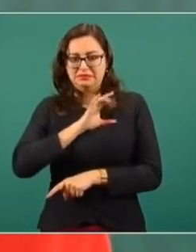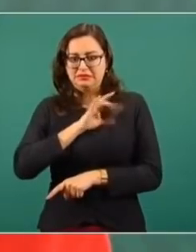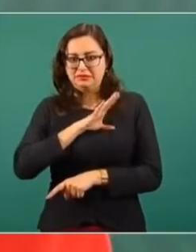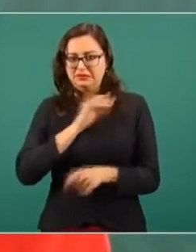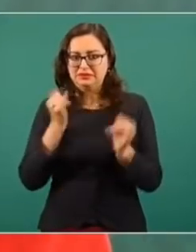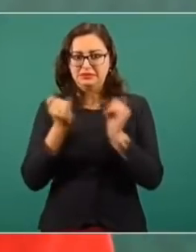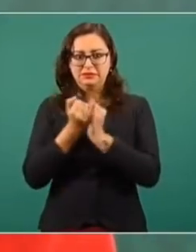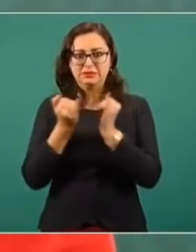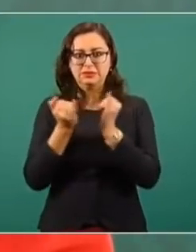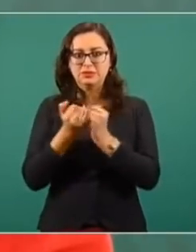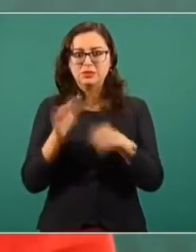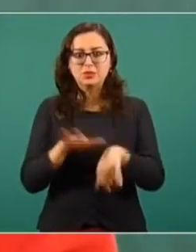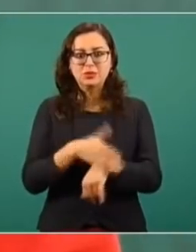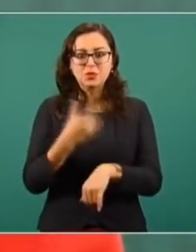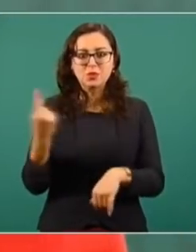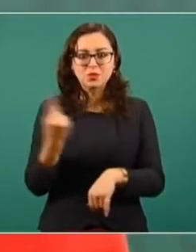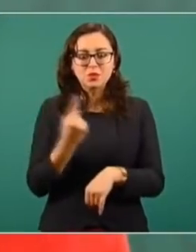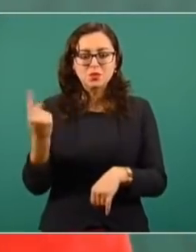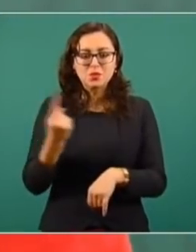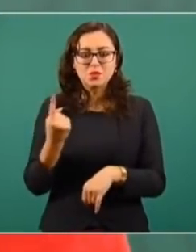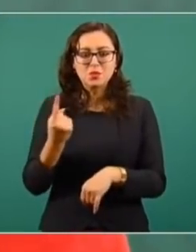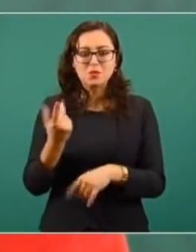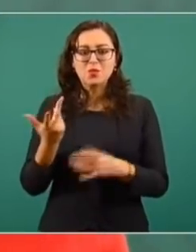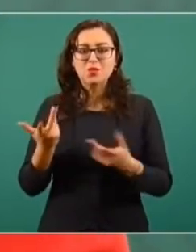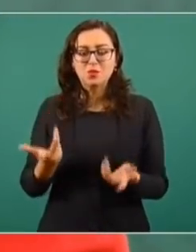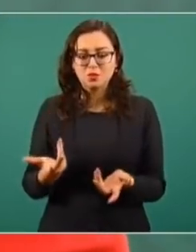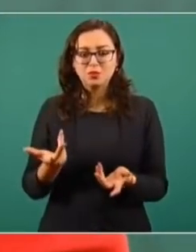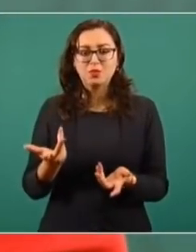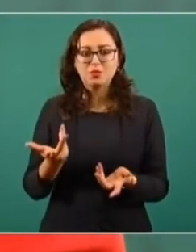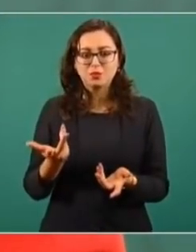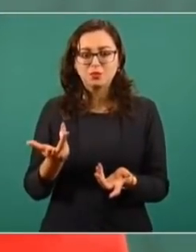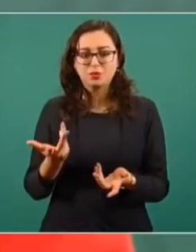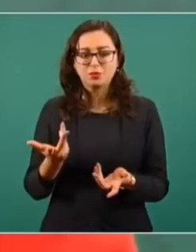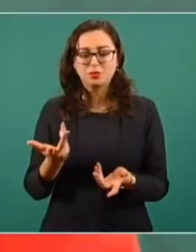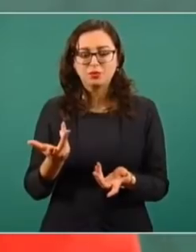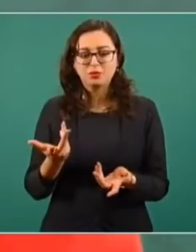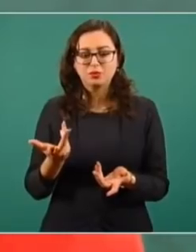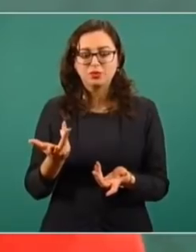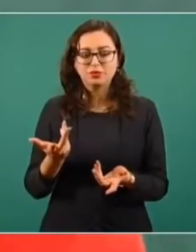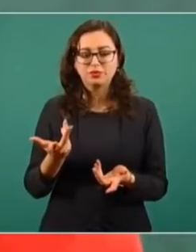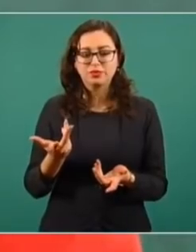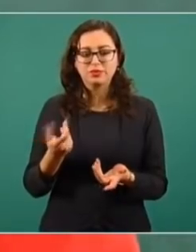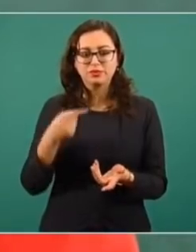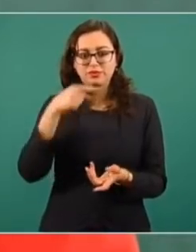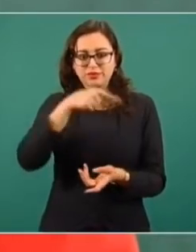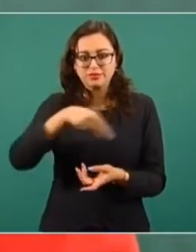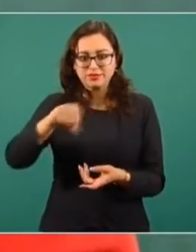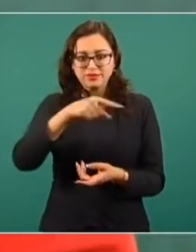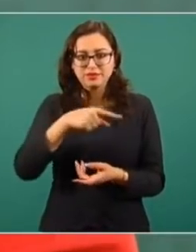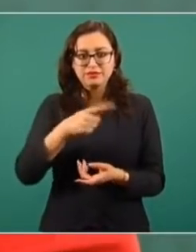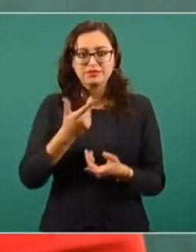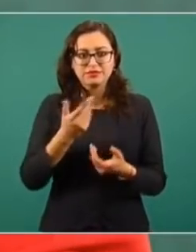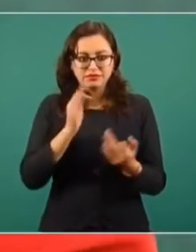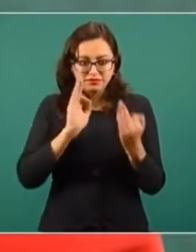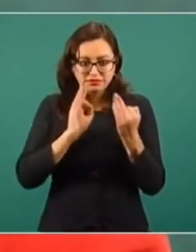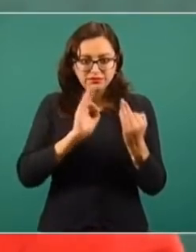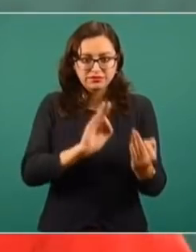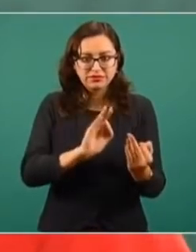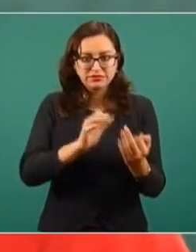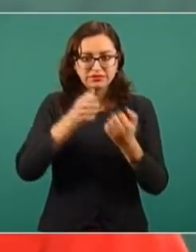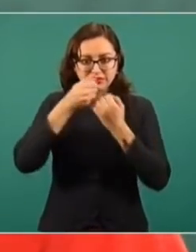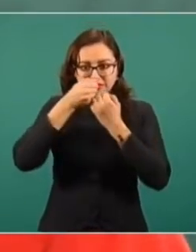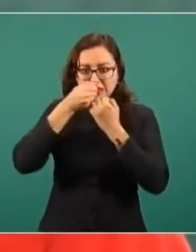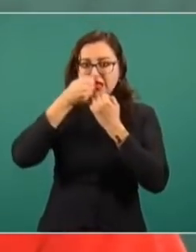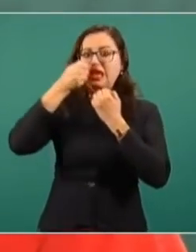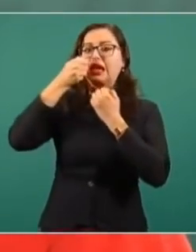de alguna manera estaban siendo o estaban en la primera línea de atención también